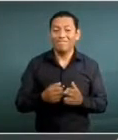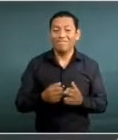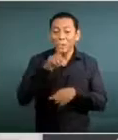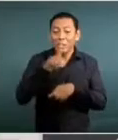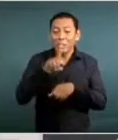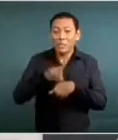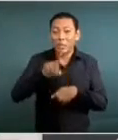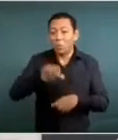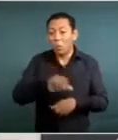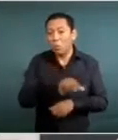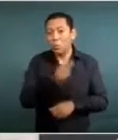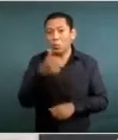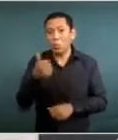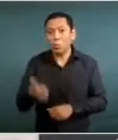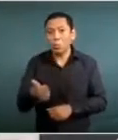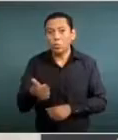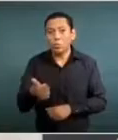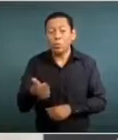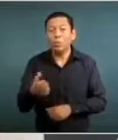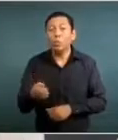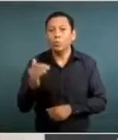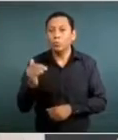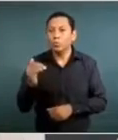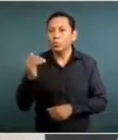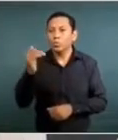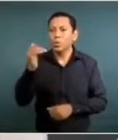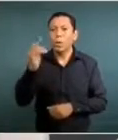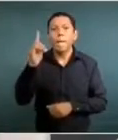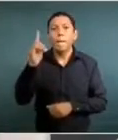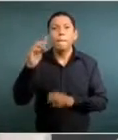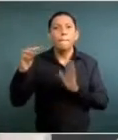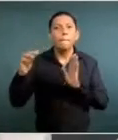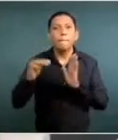a otro a mil fallecidos.